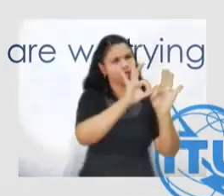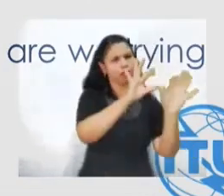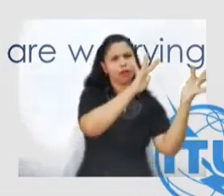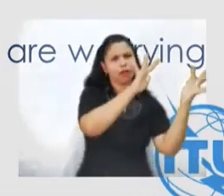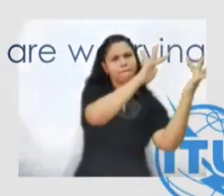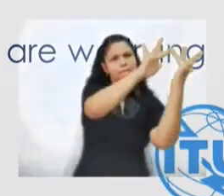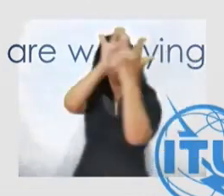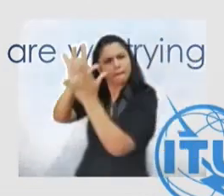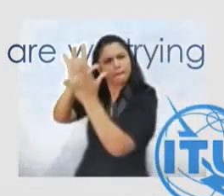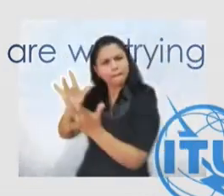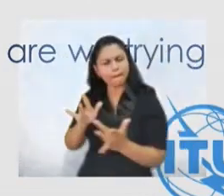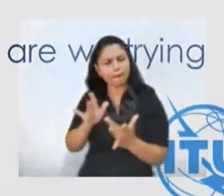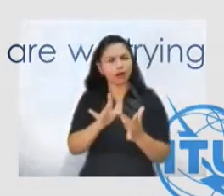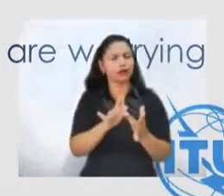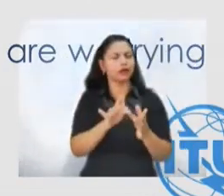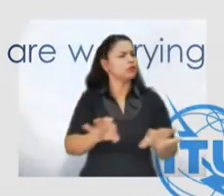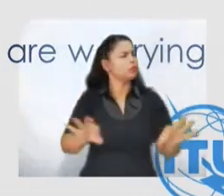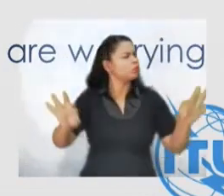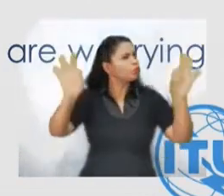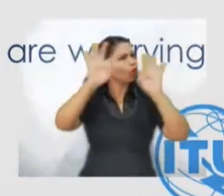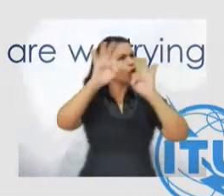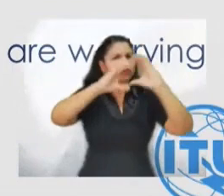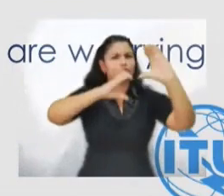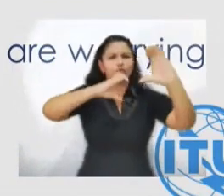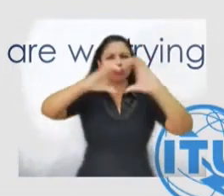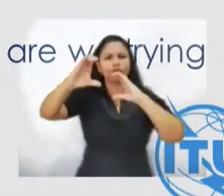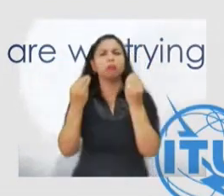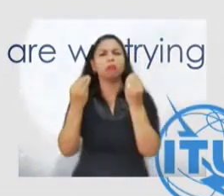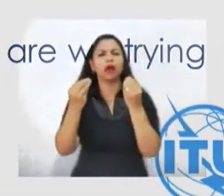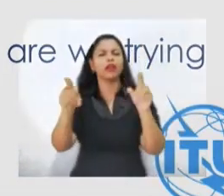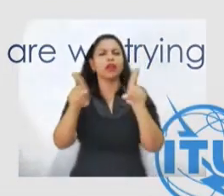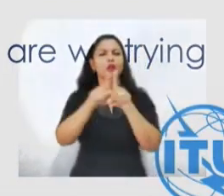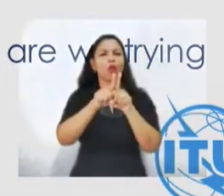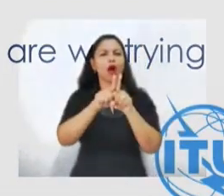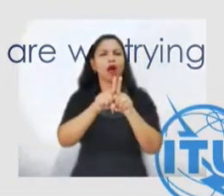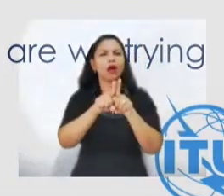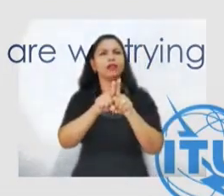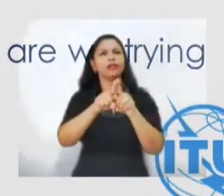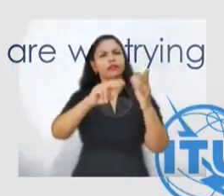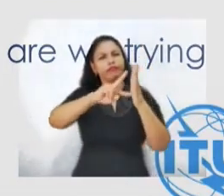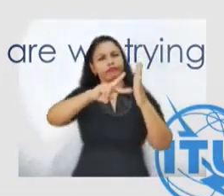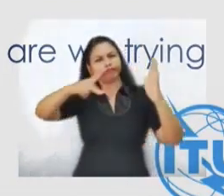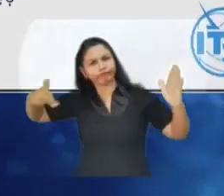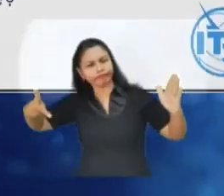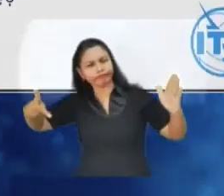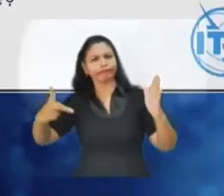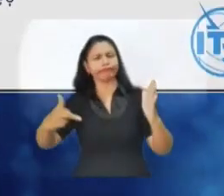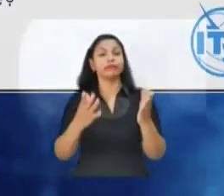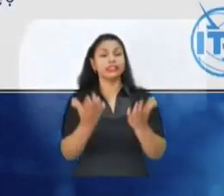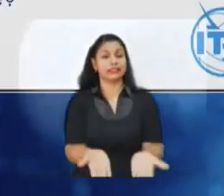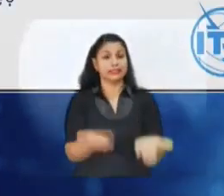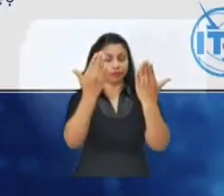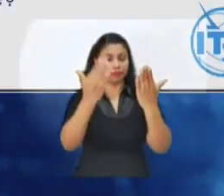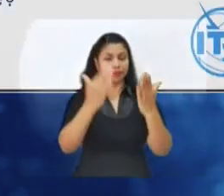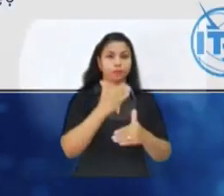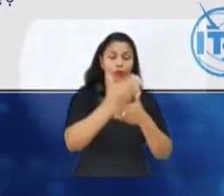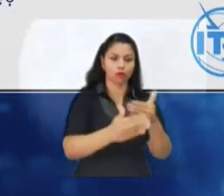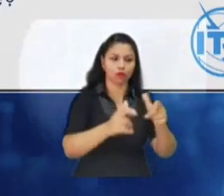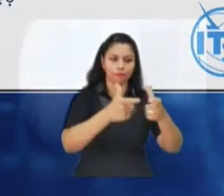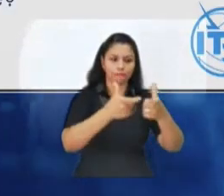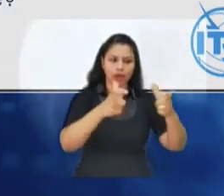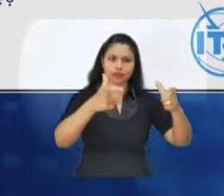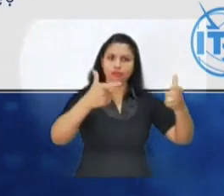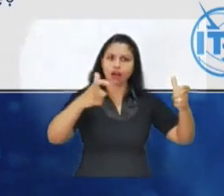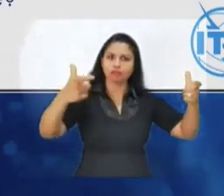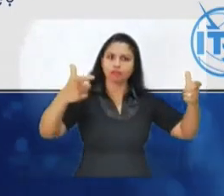primordiales para construir una economía digital. En algunos casos, la prioridad pasó de aumentar la capacidad de la red en las